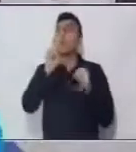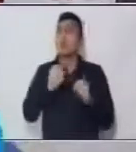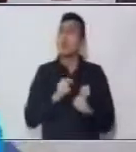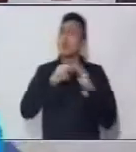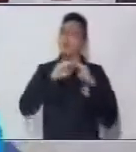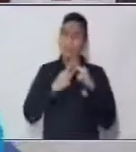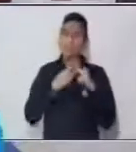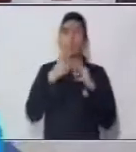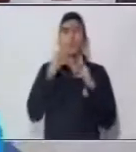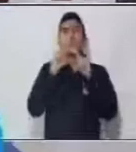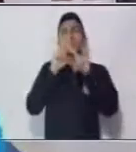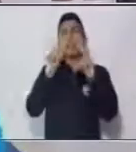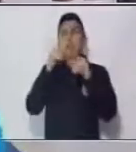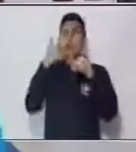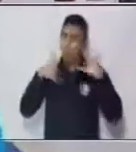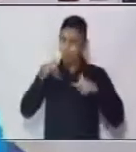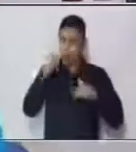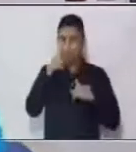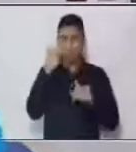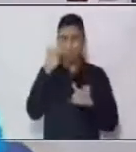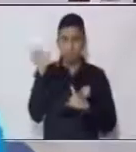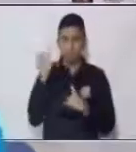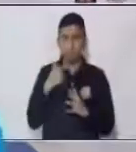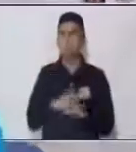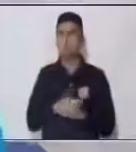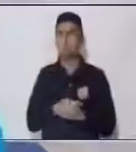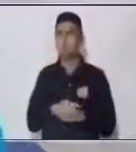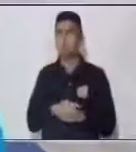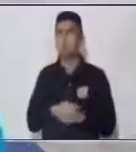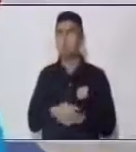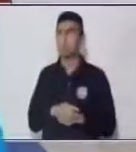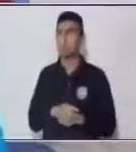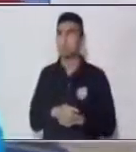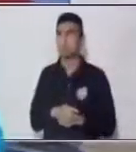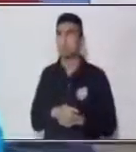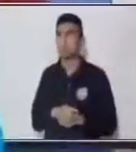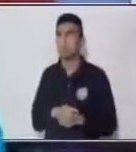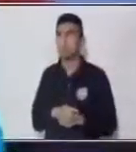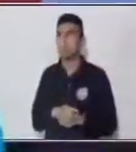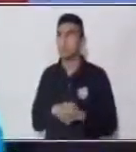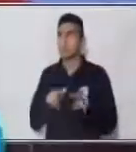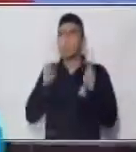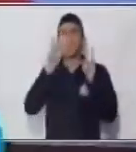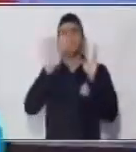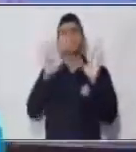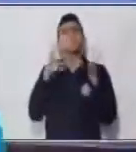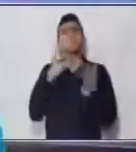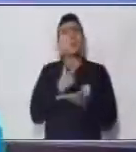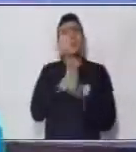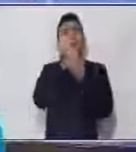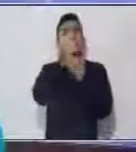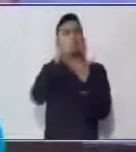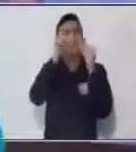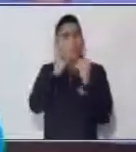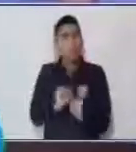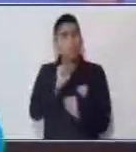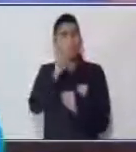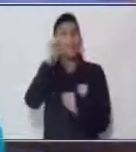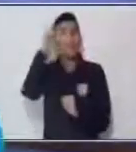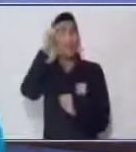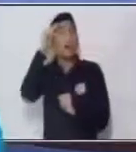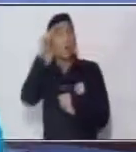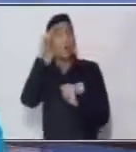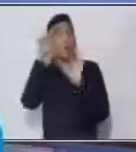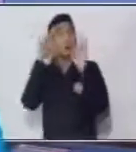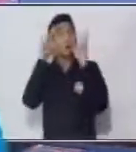otro juego que hoy les traigo. Este juego nos va a ayudar también a recordar cálculo